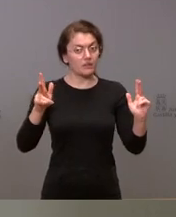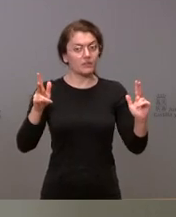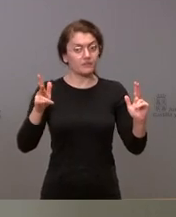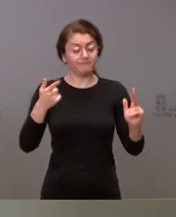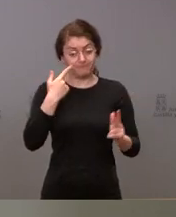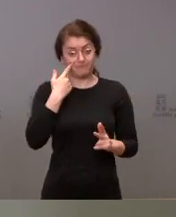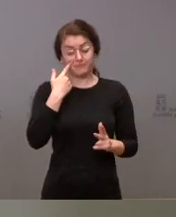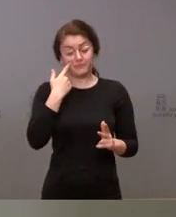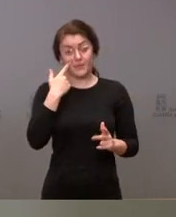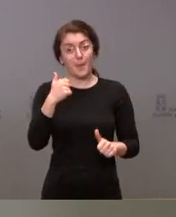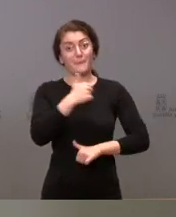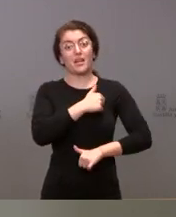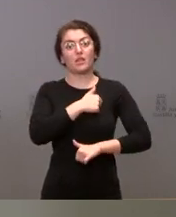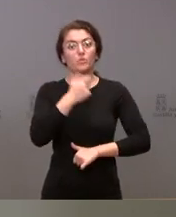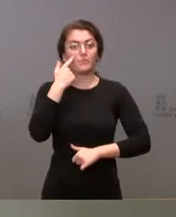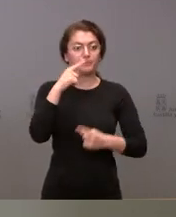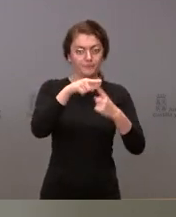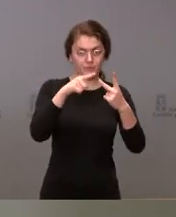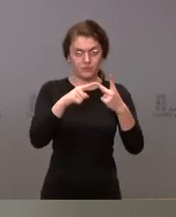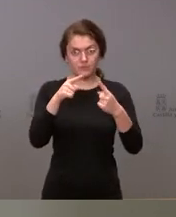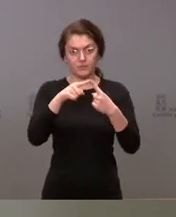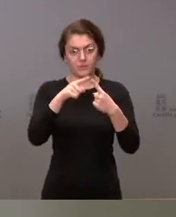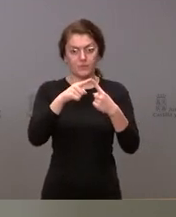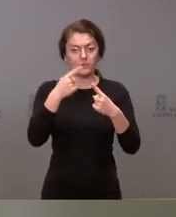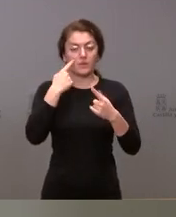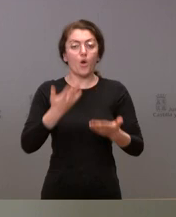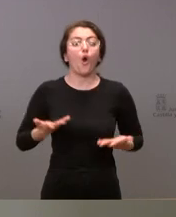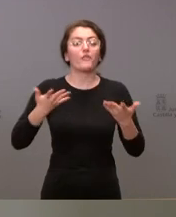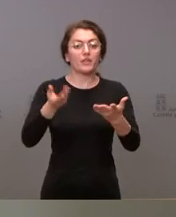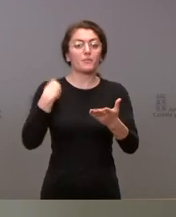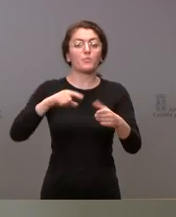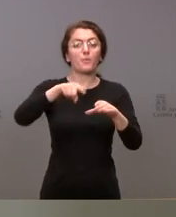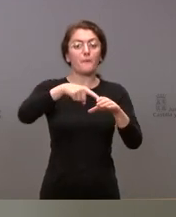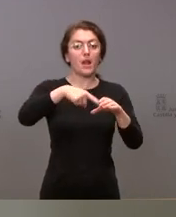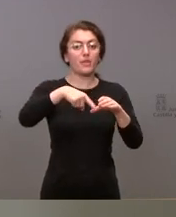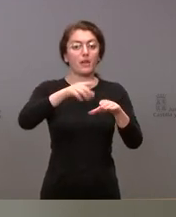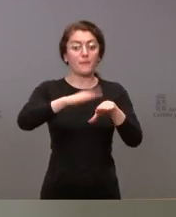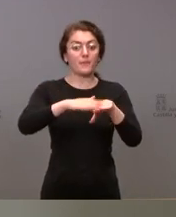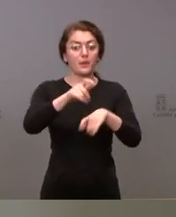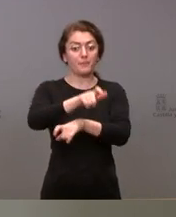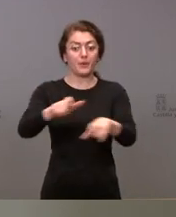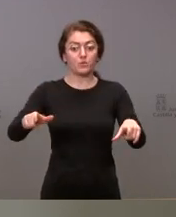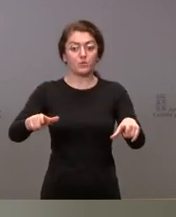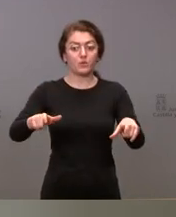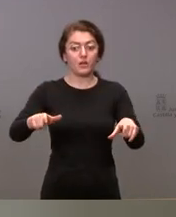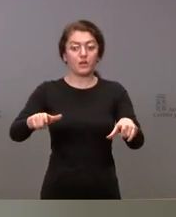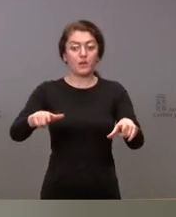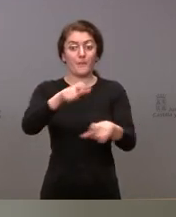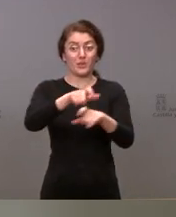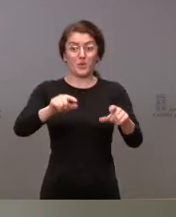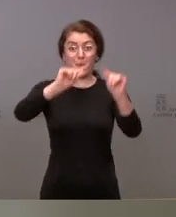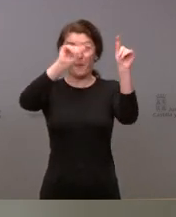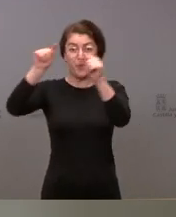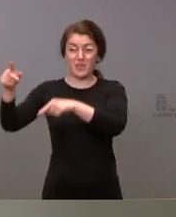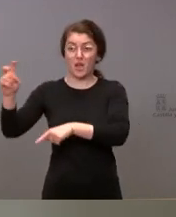estamos esperando es a dos cosas una ofrecer esas plazas a aquellos que quedan desplazados en otras provincias